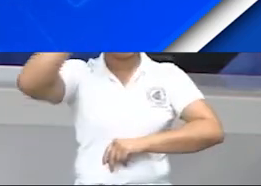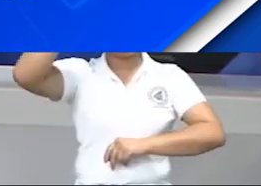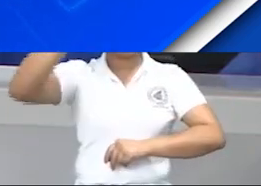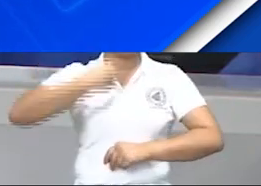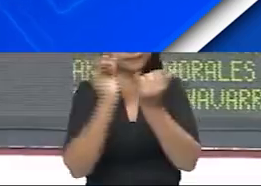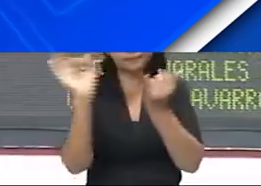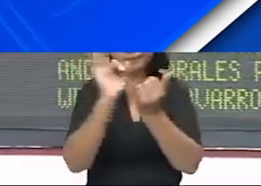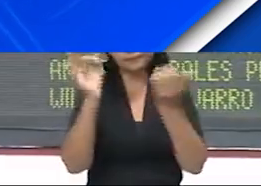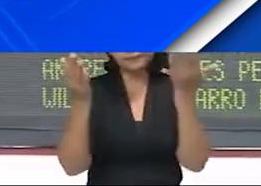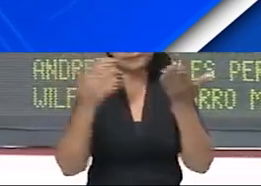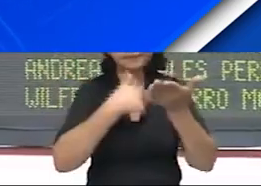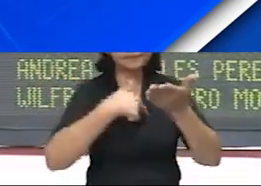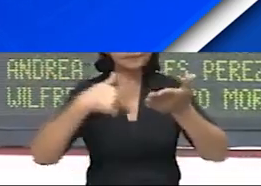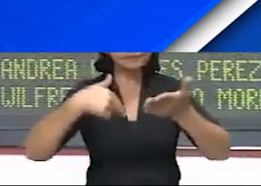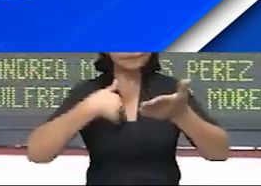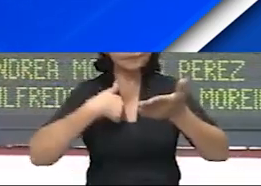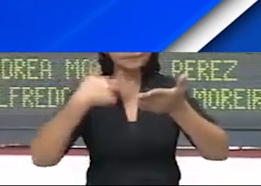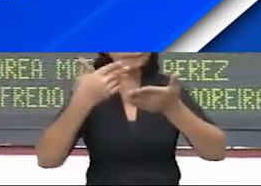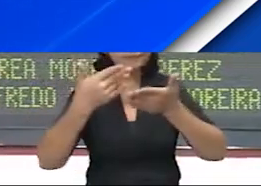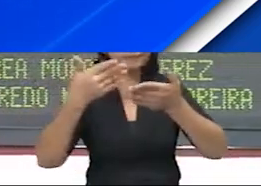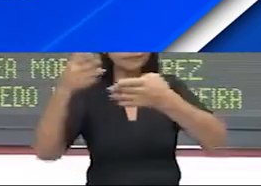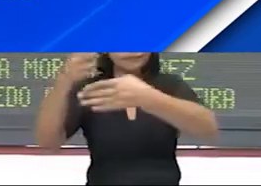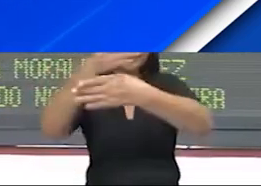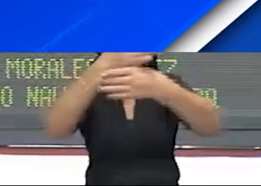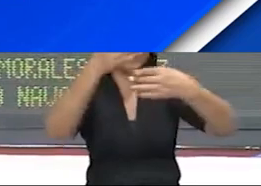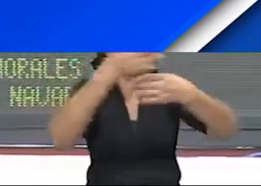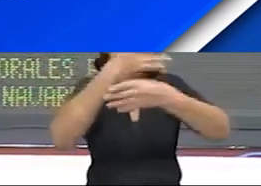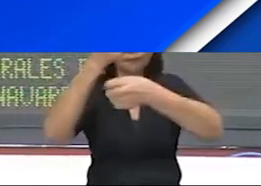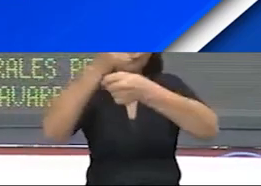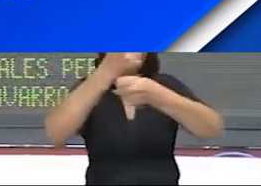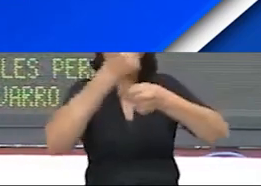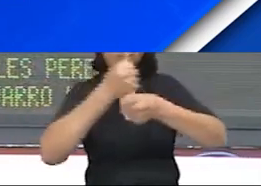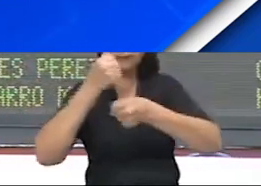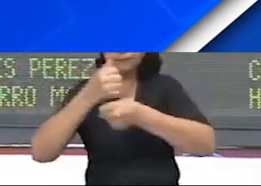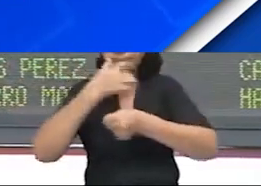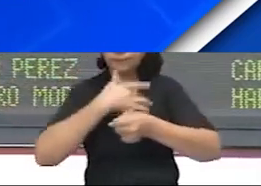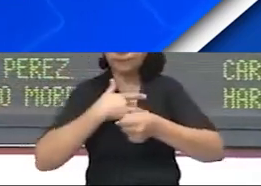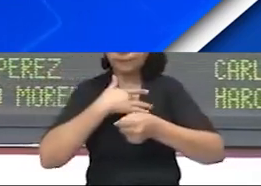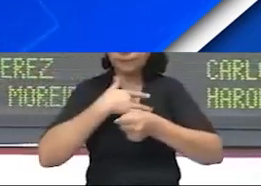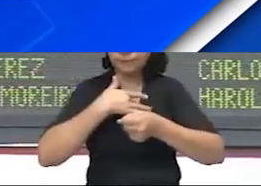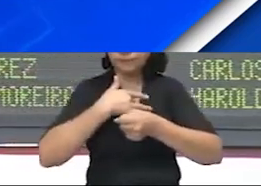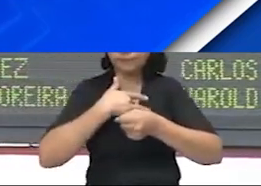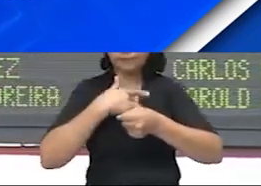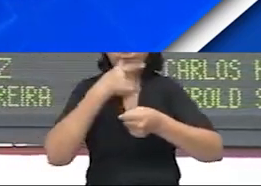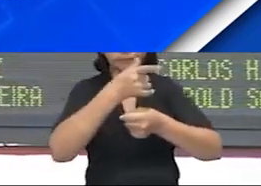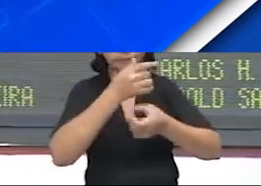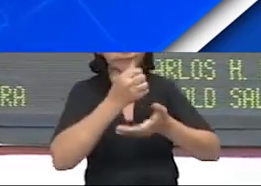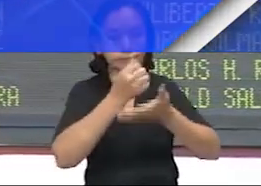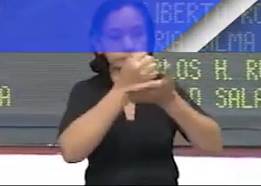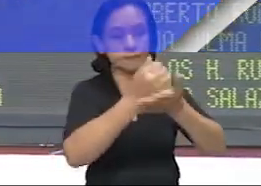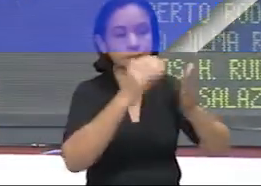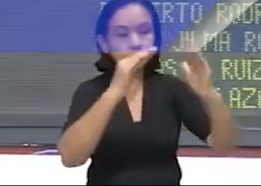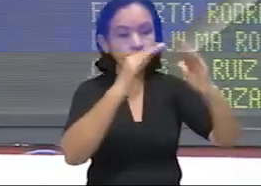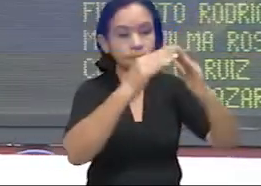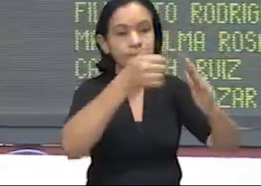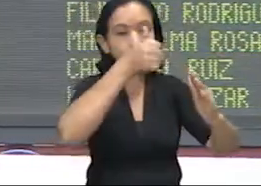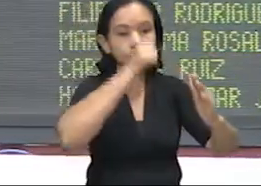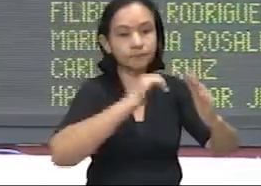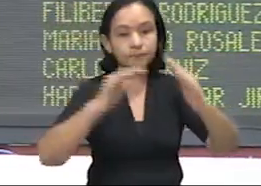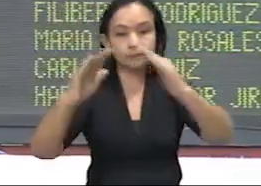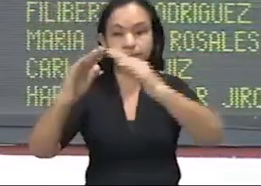país. El pasado 13 de junio, el presidente de Irán visitó Nicaragua. Noticias 12, Darlene